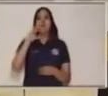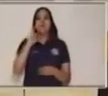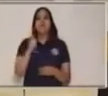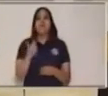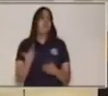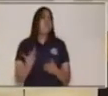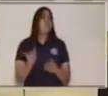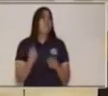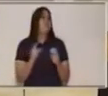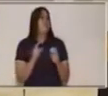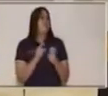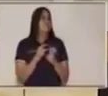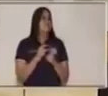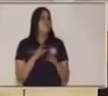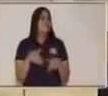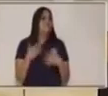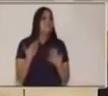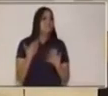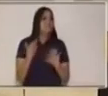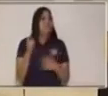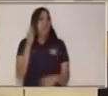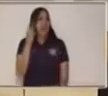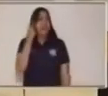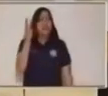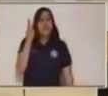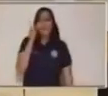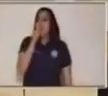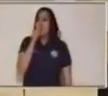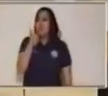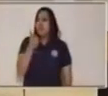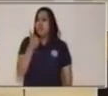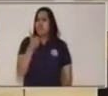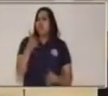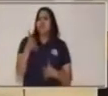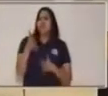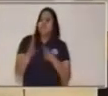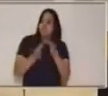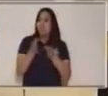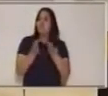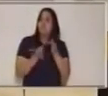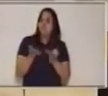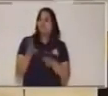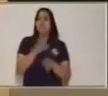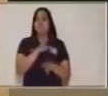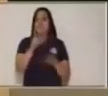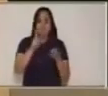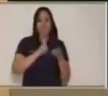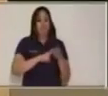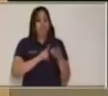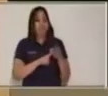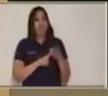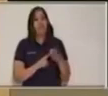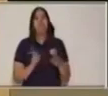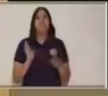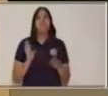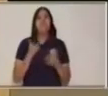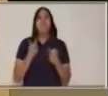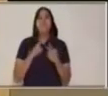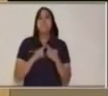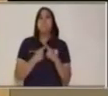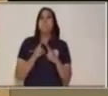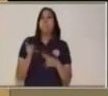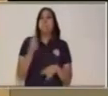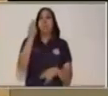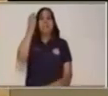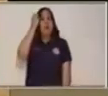Esa palabra ya la hemos escuchado en otras ocasiones. Y de seguro estás más familiarizado con esa. Bueno, vamos a pensar.